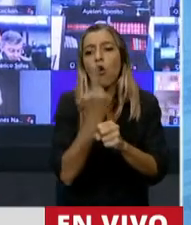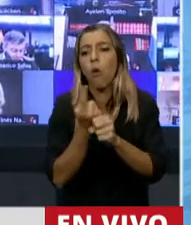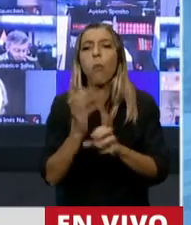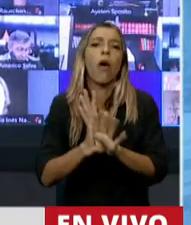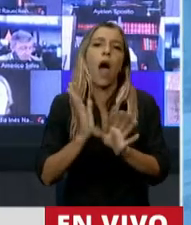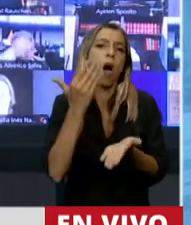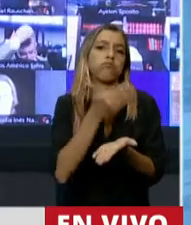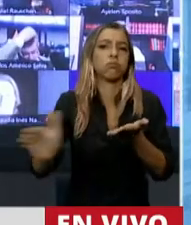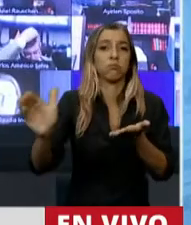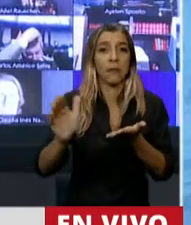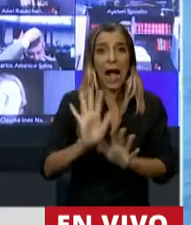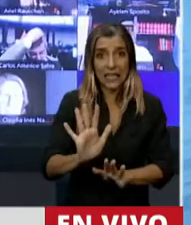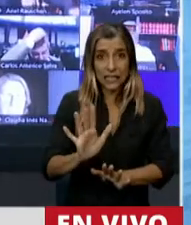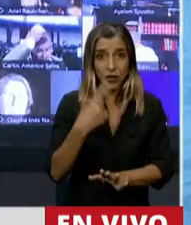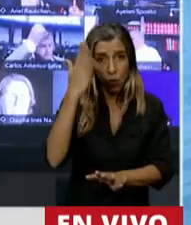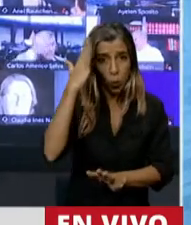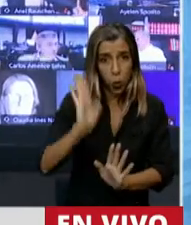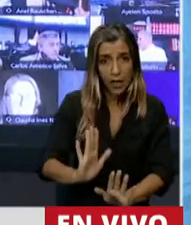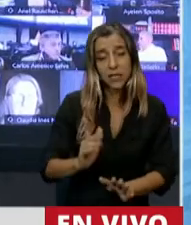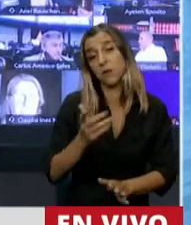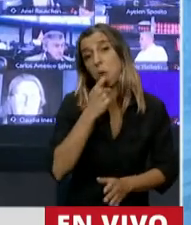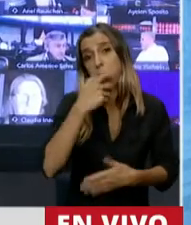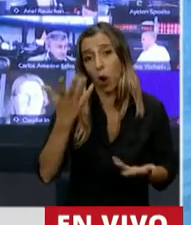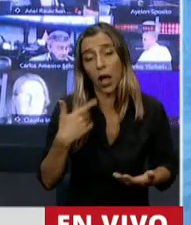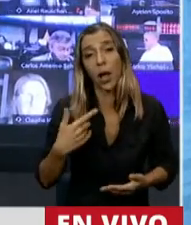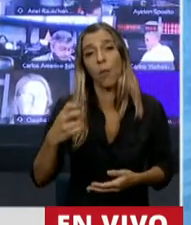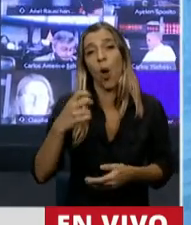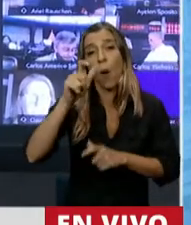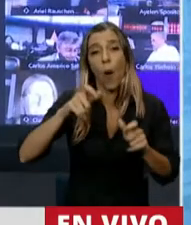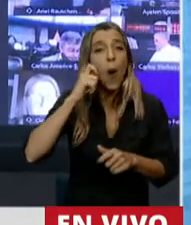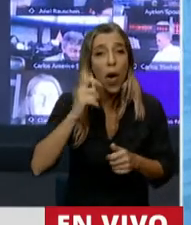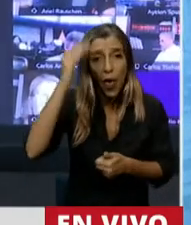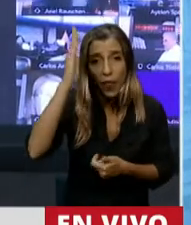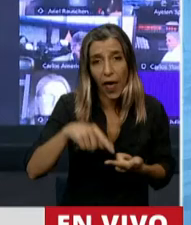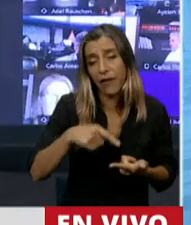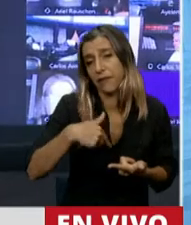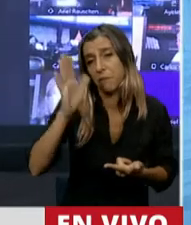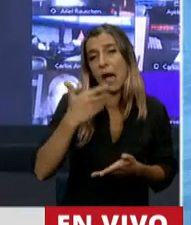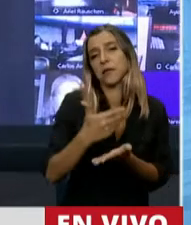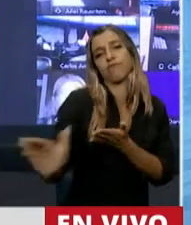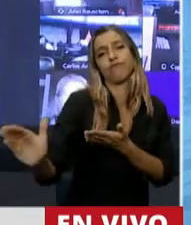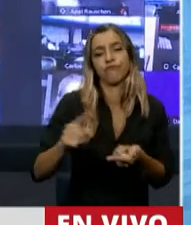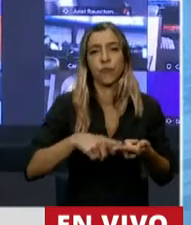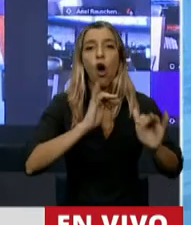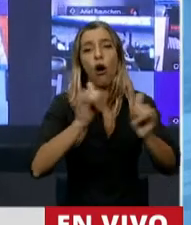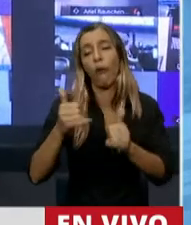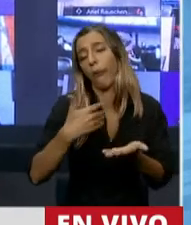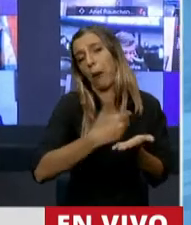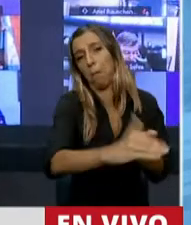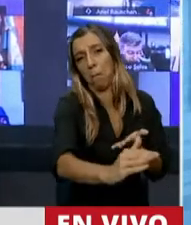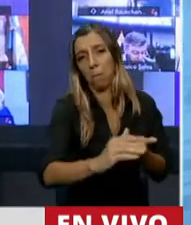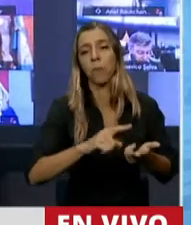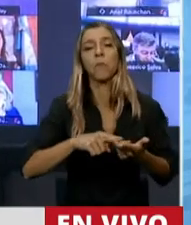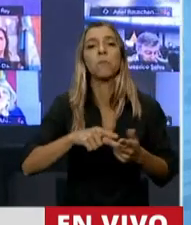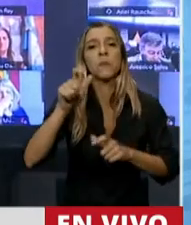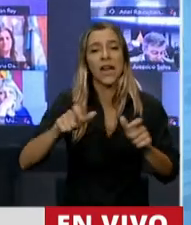descartado. Descarte de los viejos, los más azotados por el virus, descarte de los jóvenes, los más